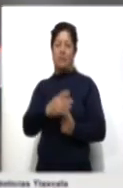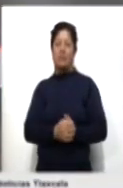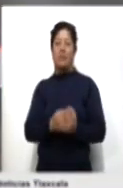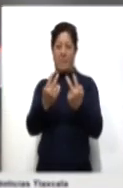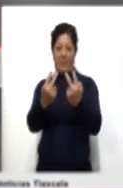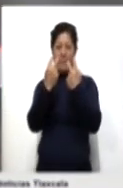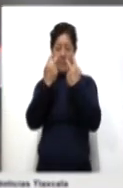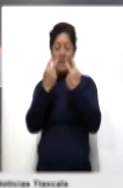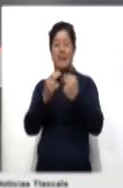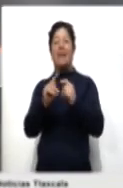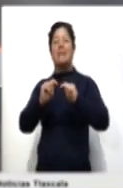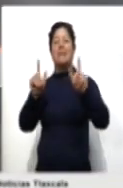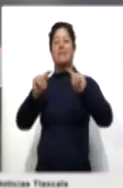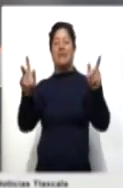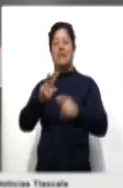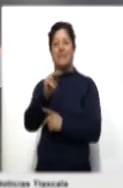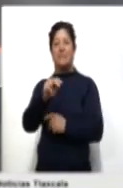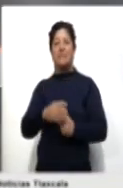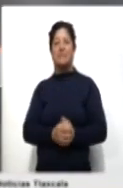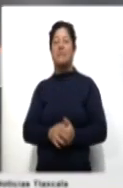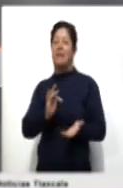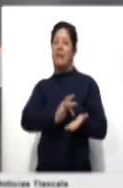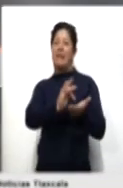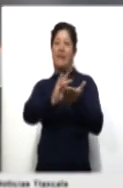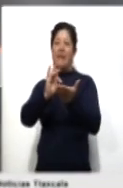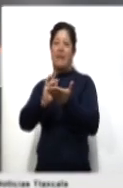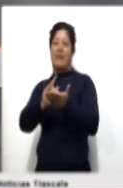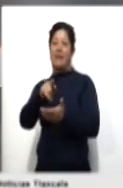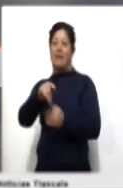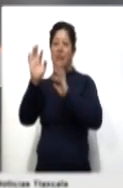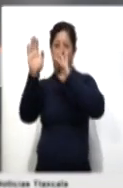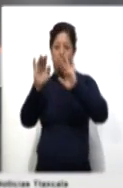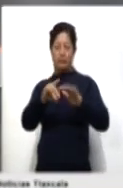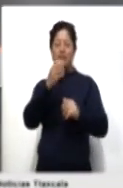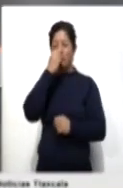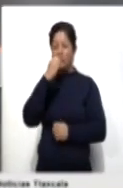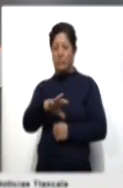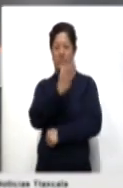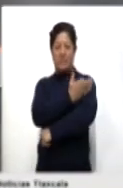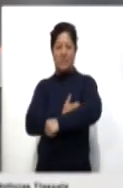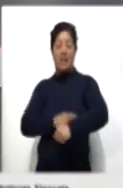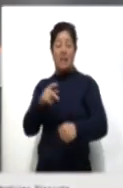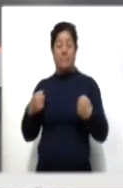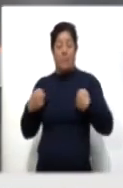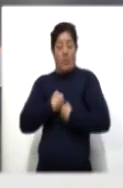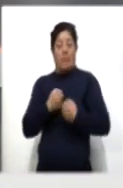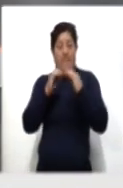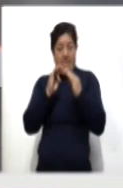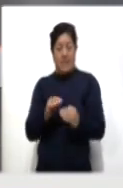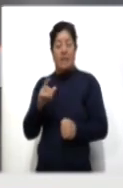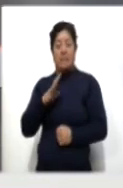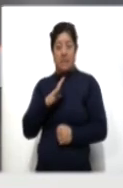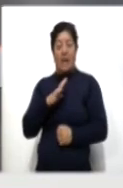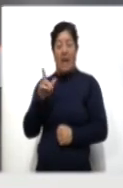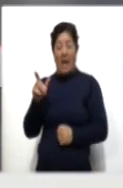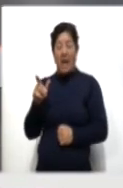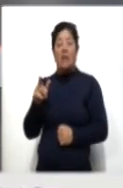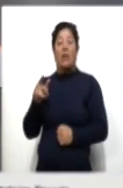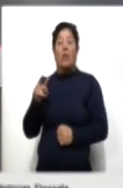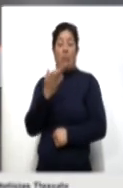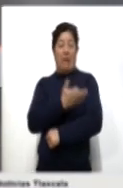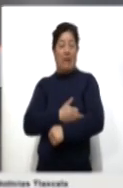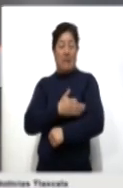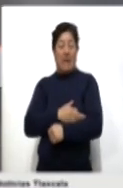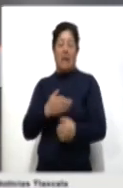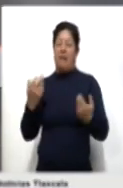ojos a través de la señal de Tlaxcala Televisión. Muchísimas gracias, le deseamos que tenga una excelente tarde, abríguese muy bien, porque se prevé todavía una tarde